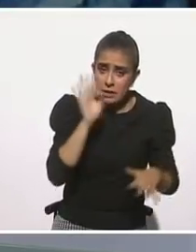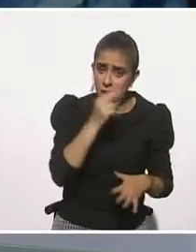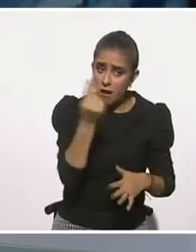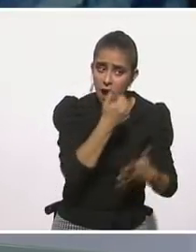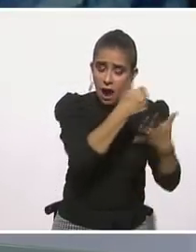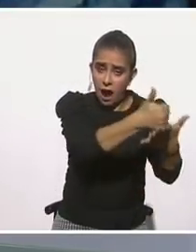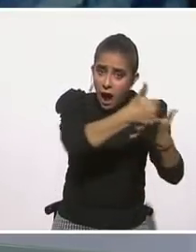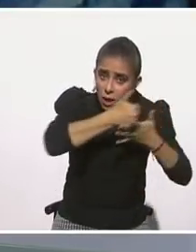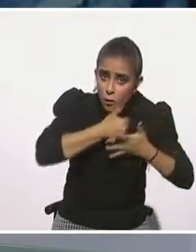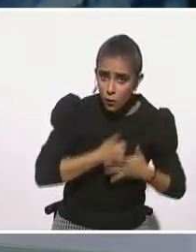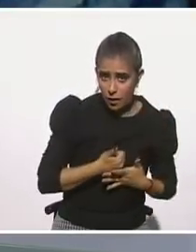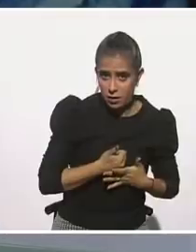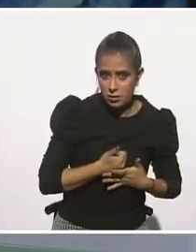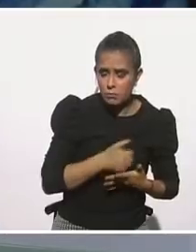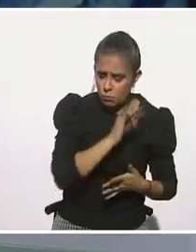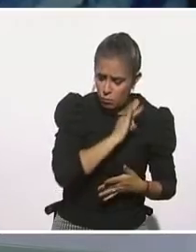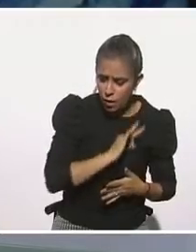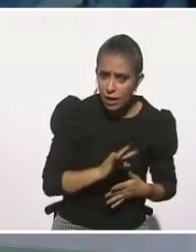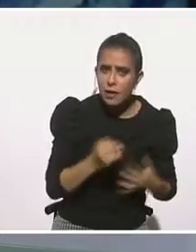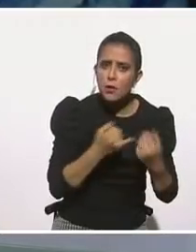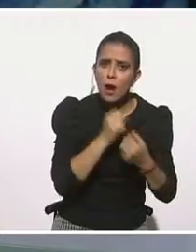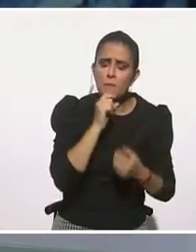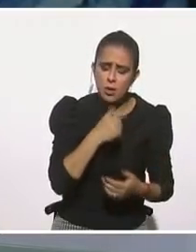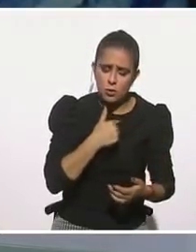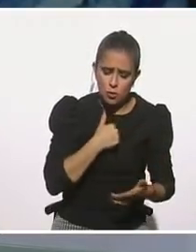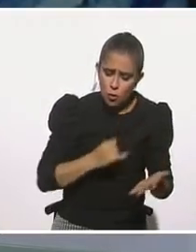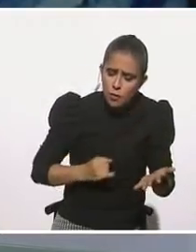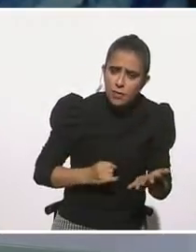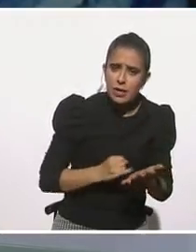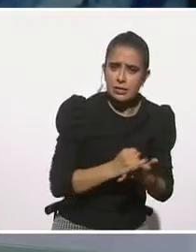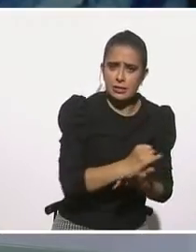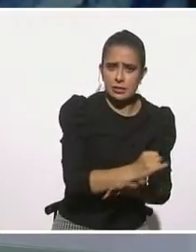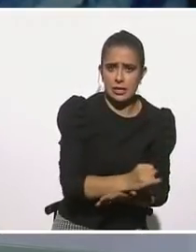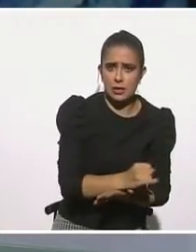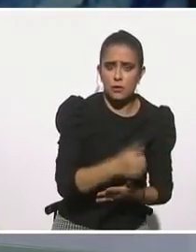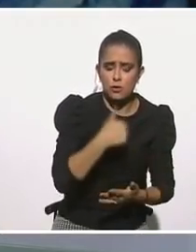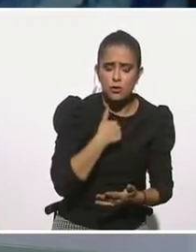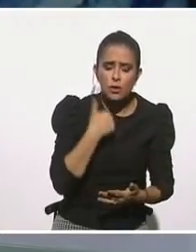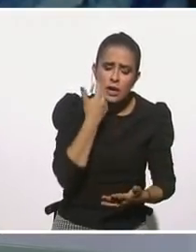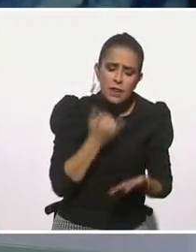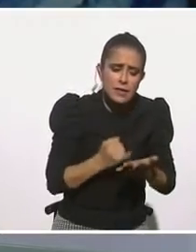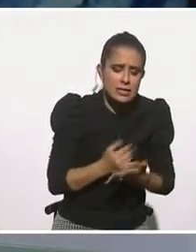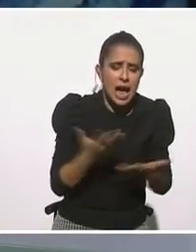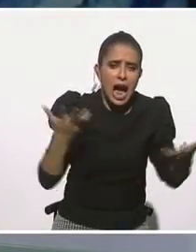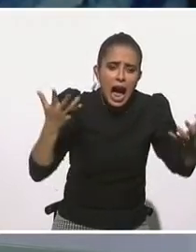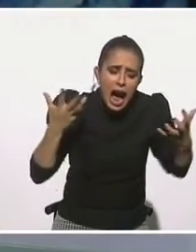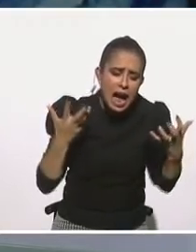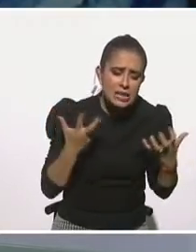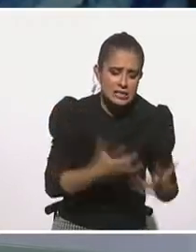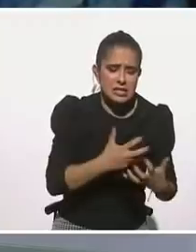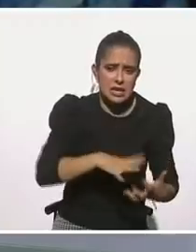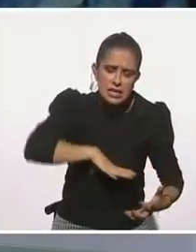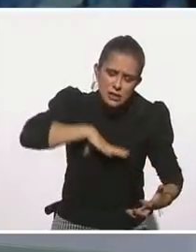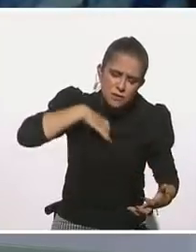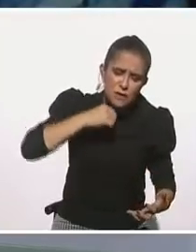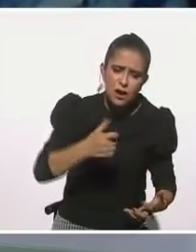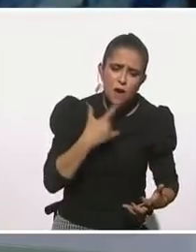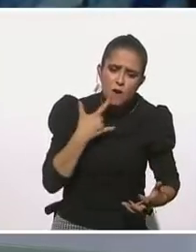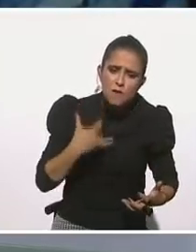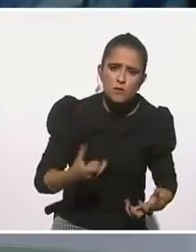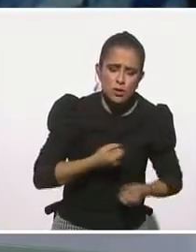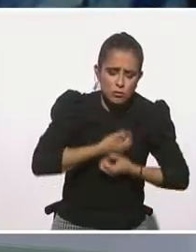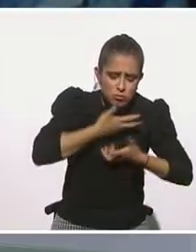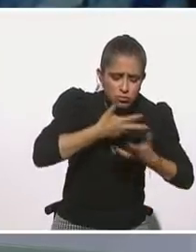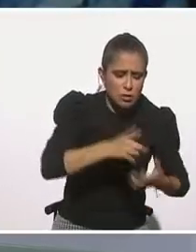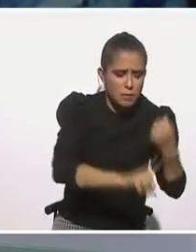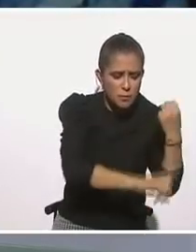de decidir. Yo decido hoy poner la intención de mirar esta adversidad